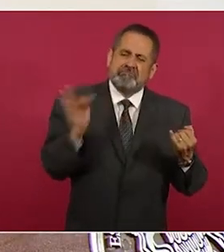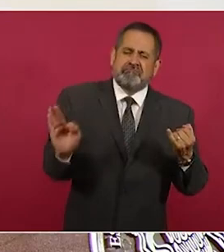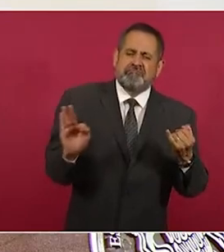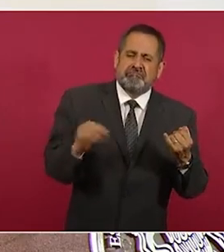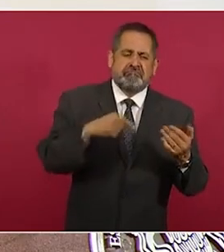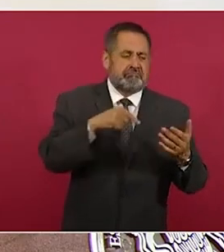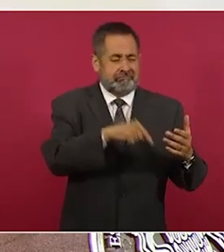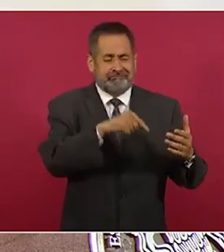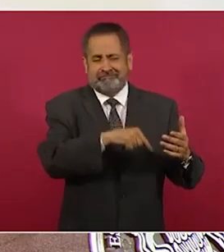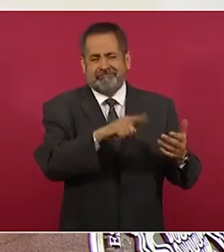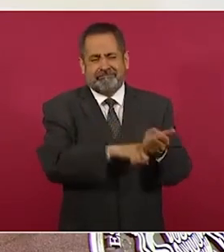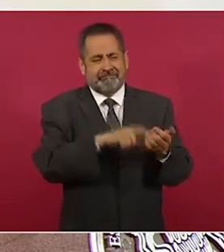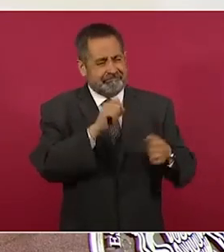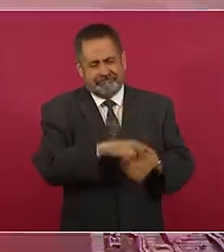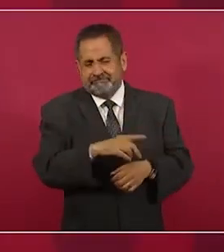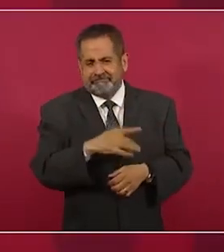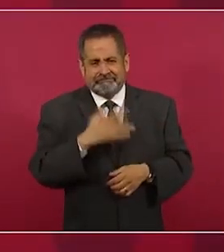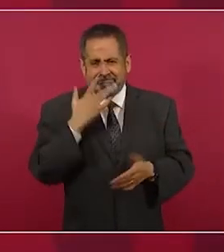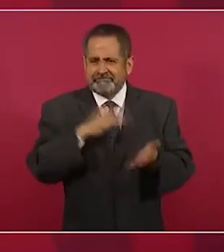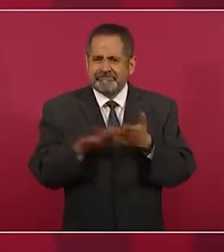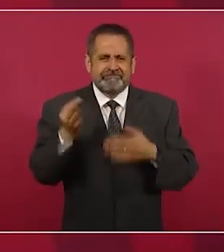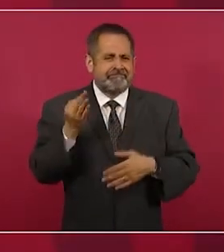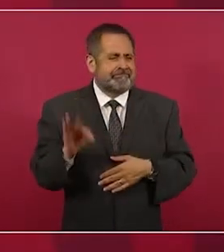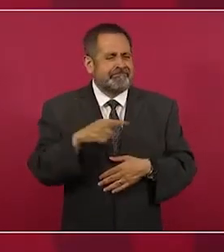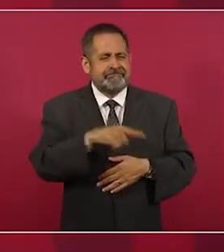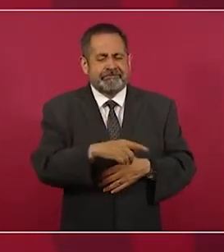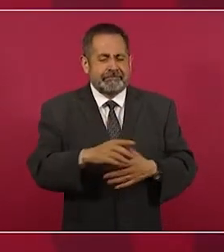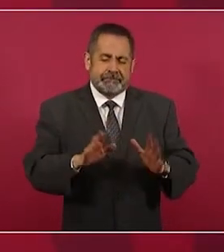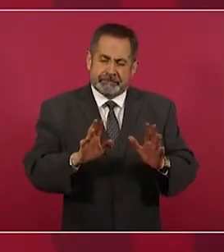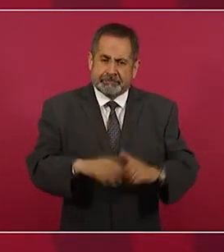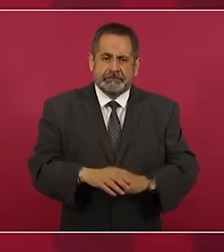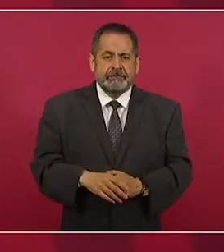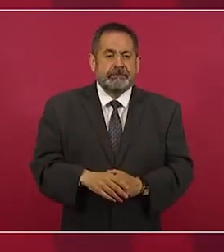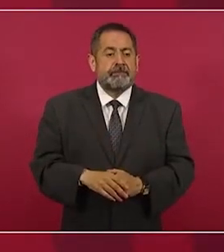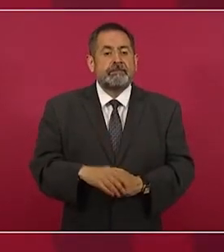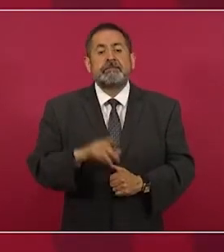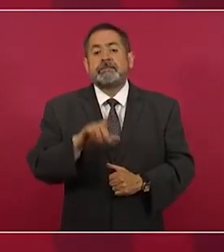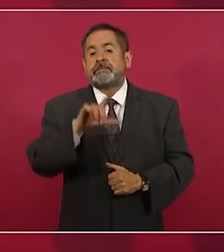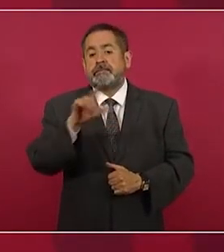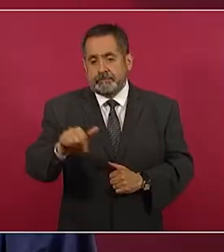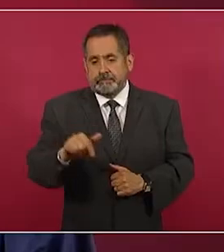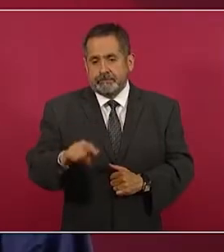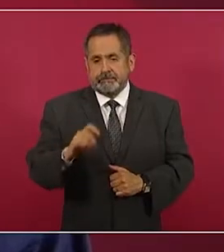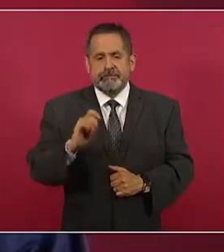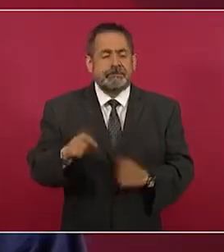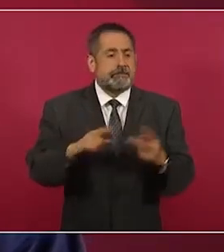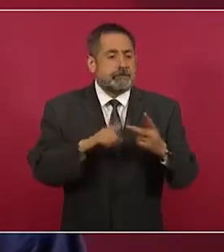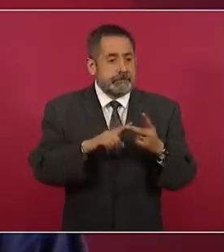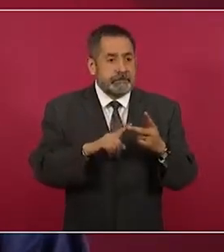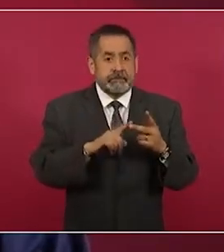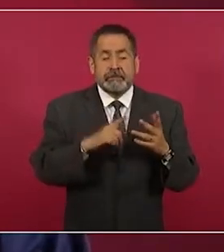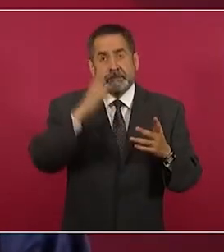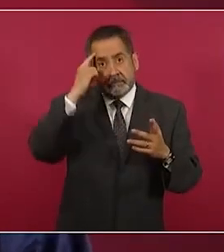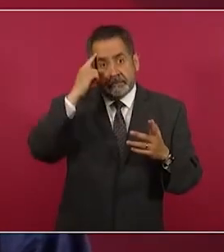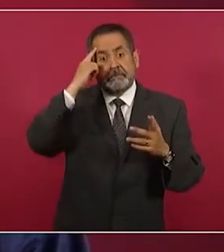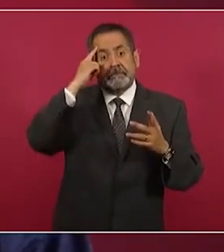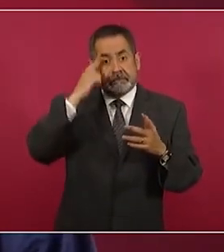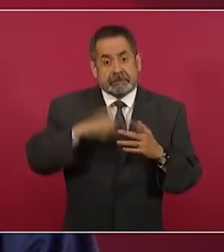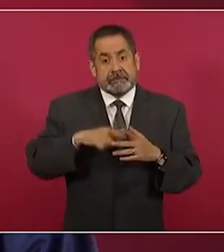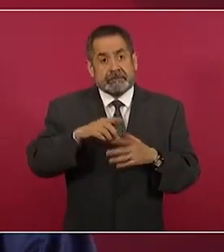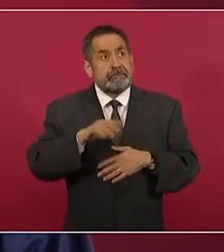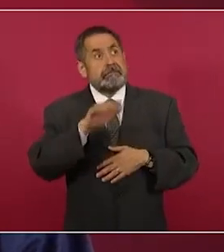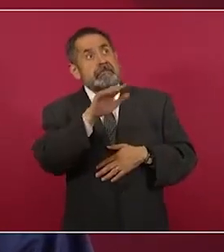después de esos lamentables hechos, todavía se atrevieron a ir a buscar al